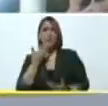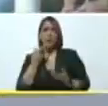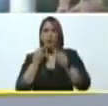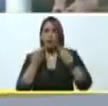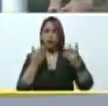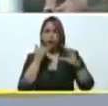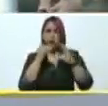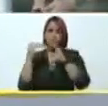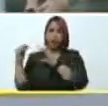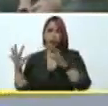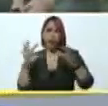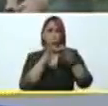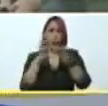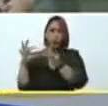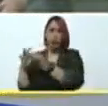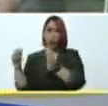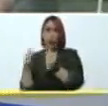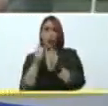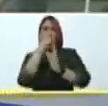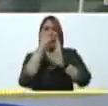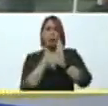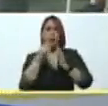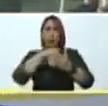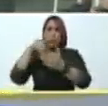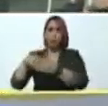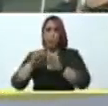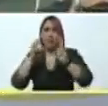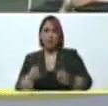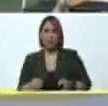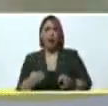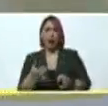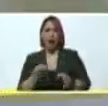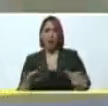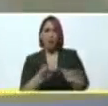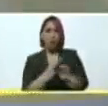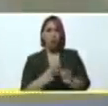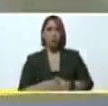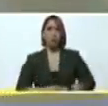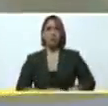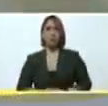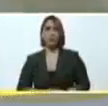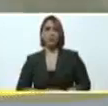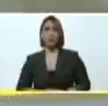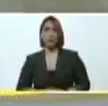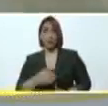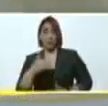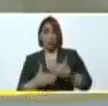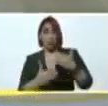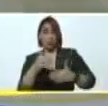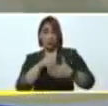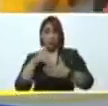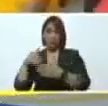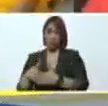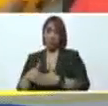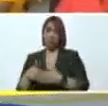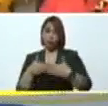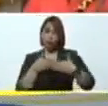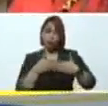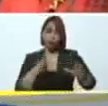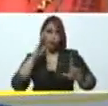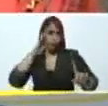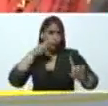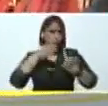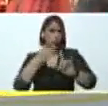se corresponde con el acta de votación de la mesa electoral, es un proceso electoral con garantías